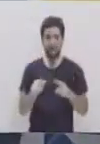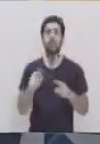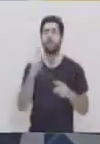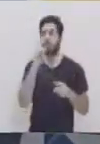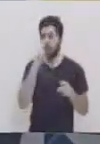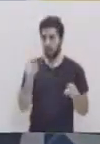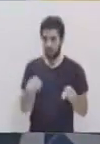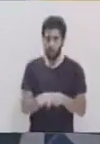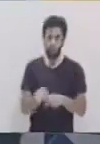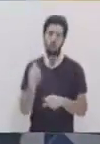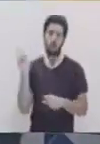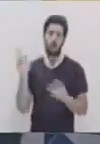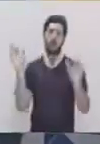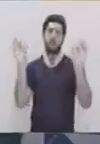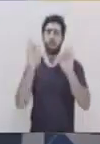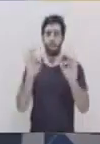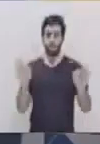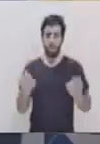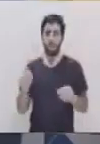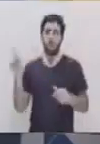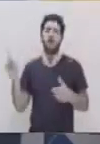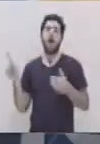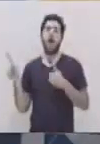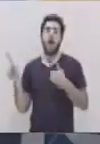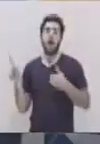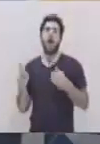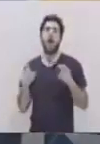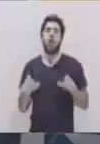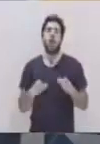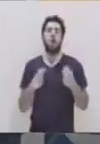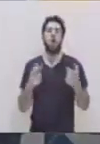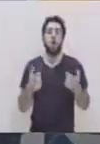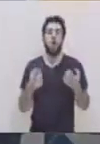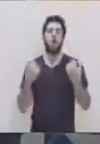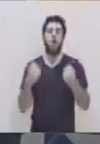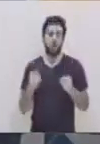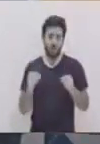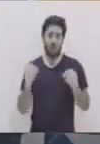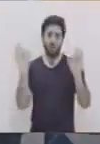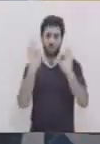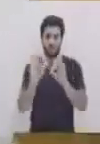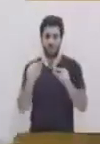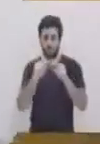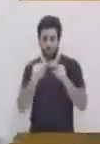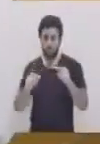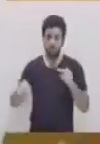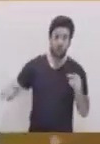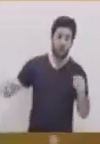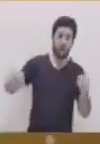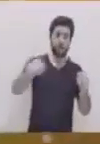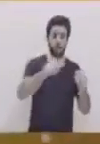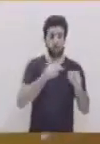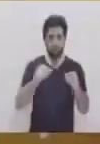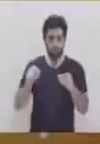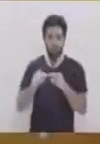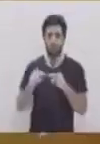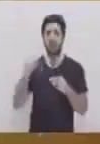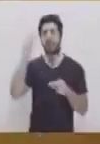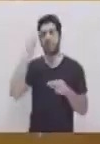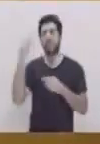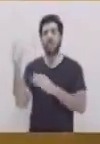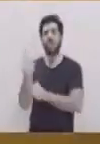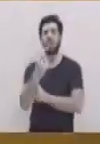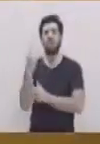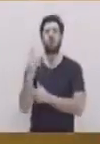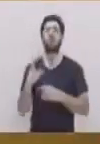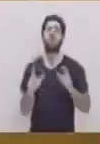podemos nosotros tener en la vida cotidiana la aplicación de la forma de una elipse. Y bastante importante el saber cómo